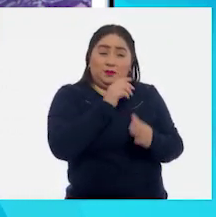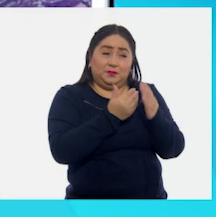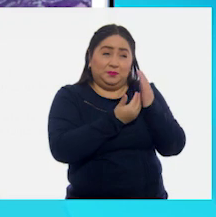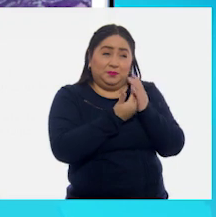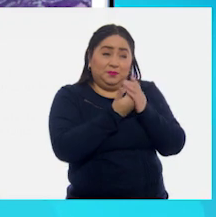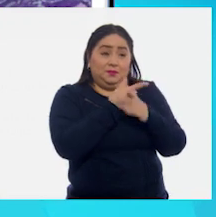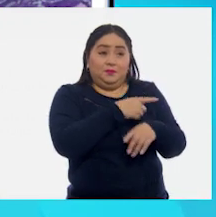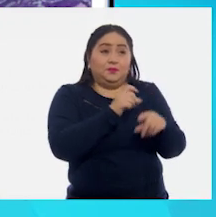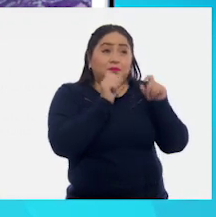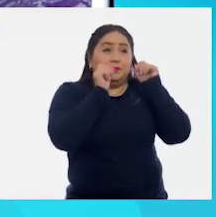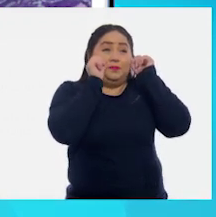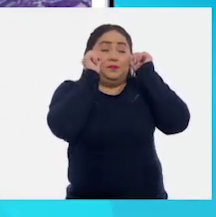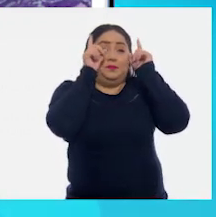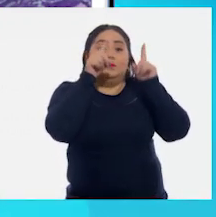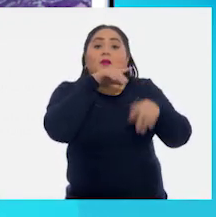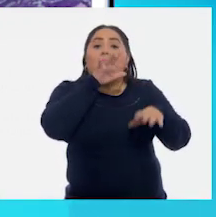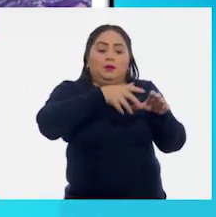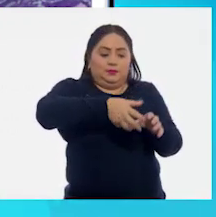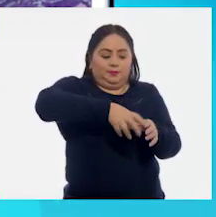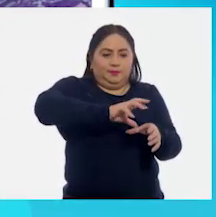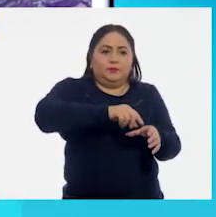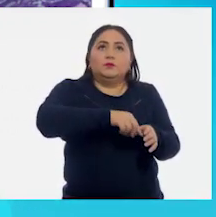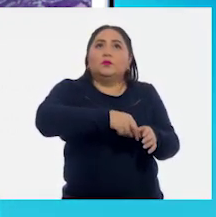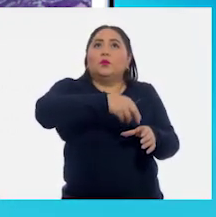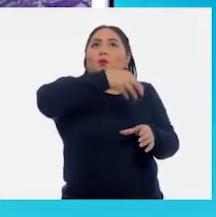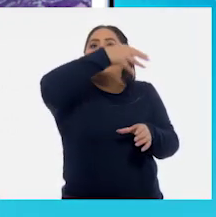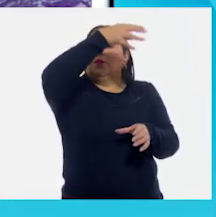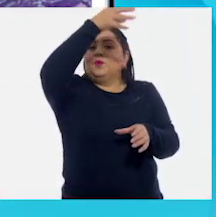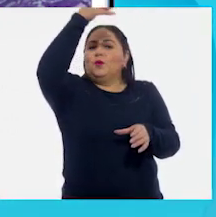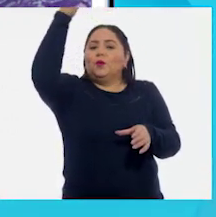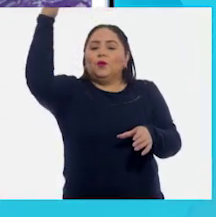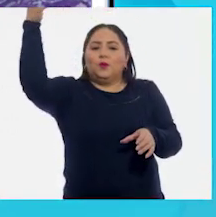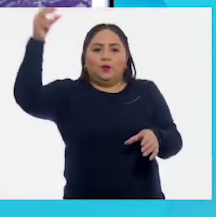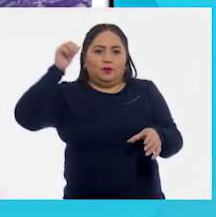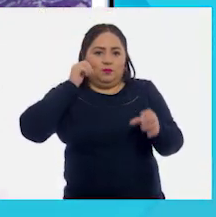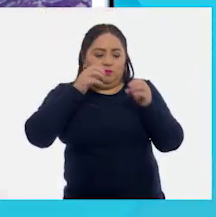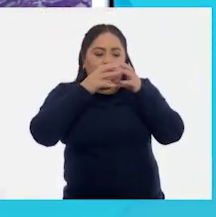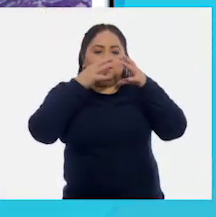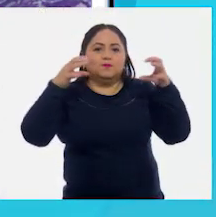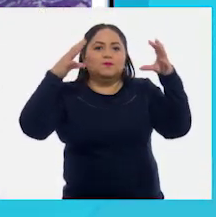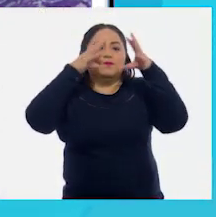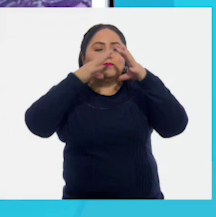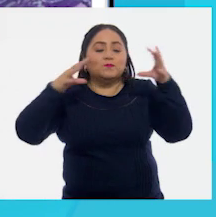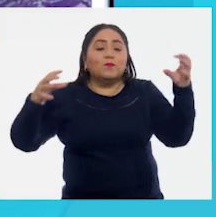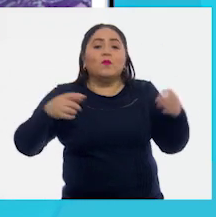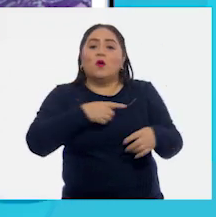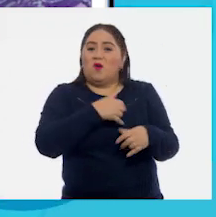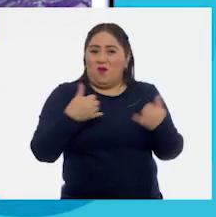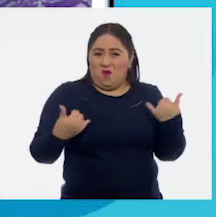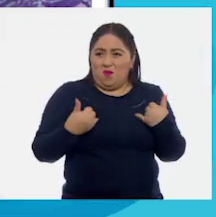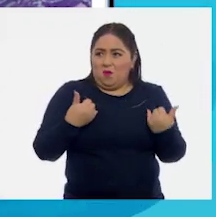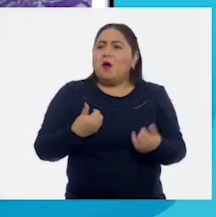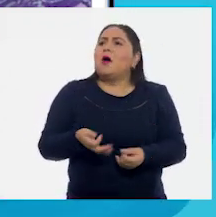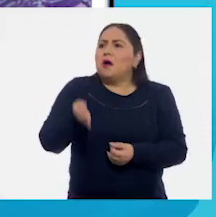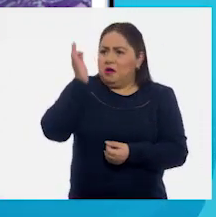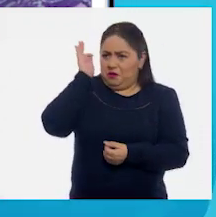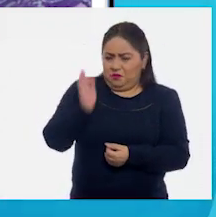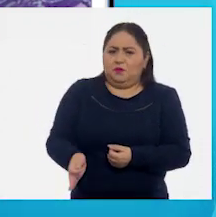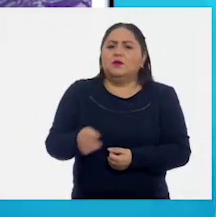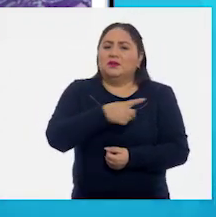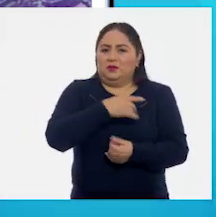mañana se despierte la nube, abres el frasquito y ella sale y se esponja, ¿verdad? Y el joven aceptó, el joven